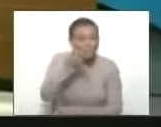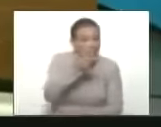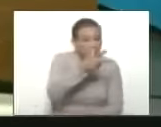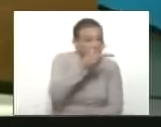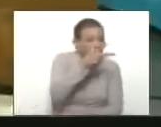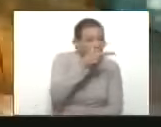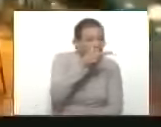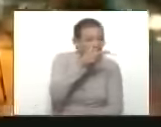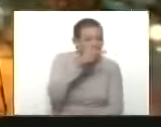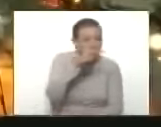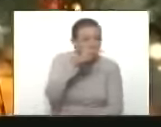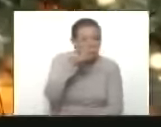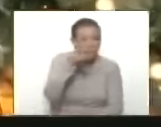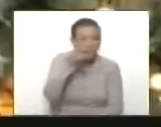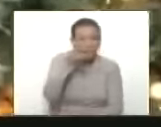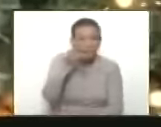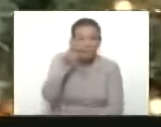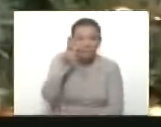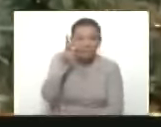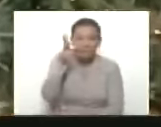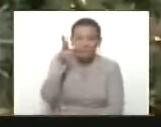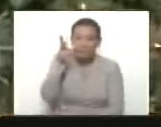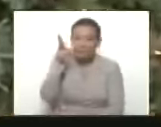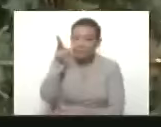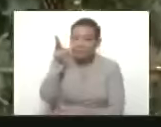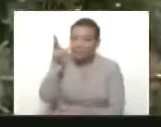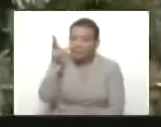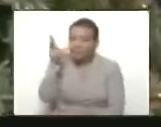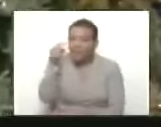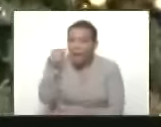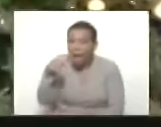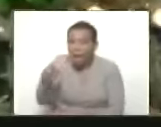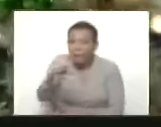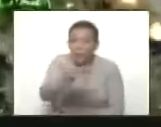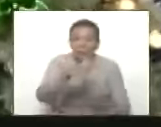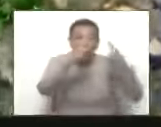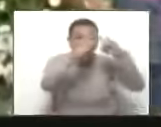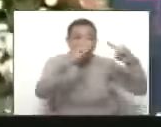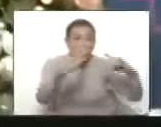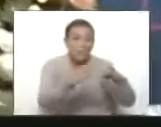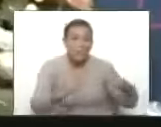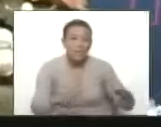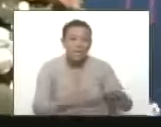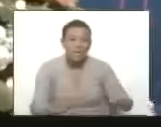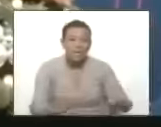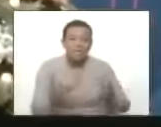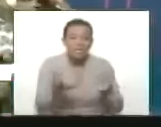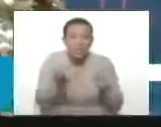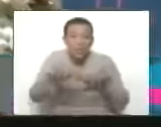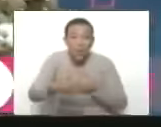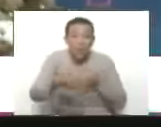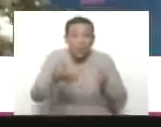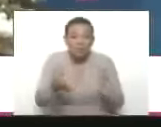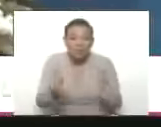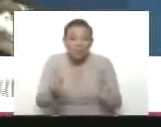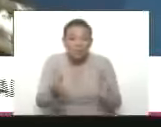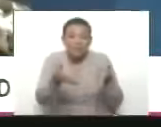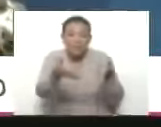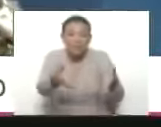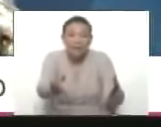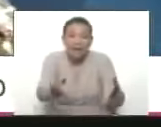estudio, ¿vale? Mira, un arbolito por allá, por allá aquel mural, arbolito con regalos que ya están llegando,